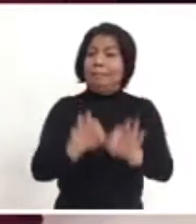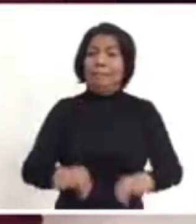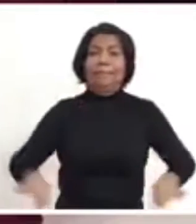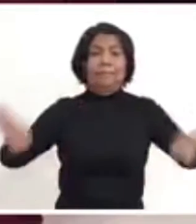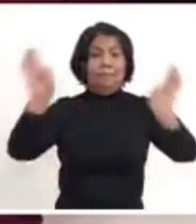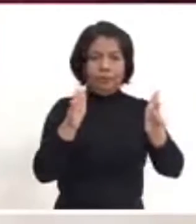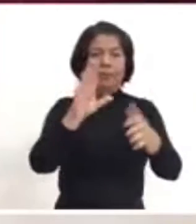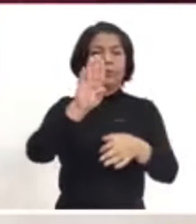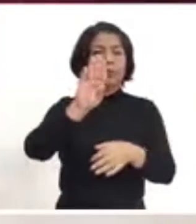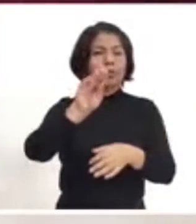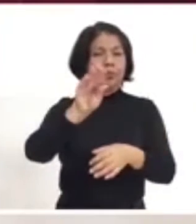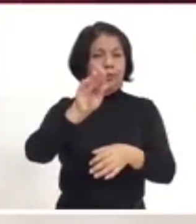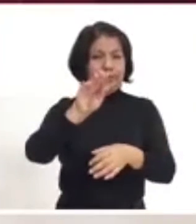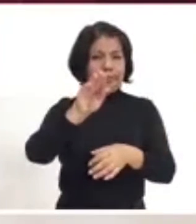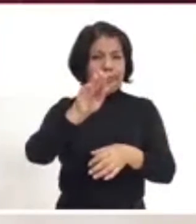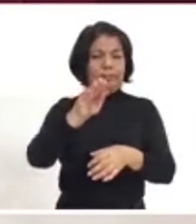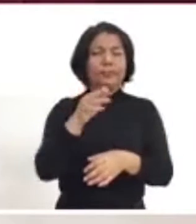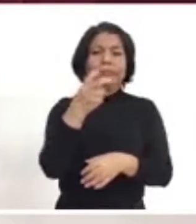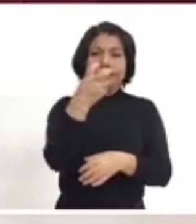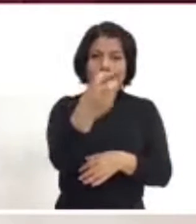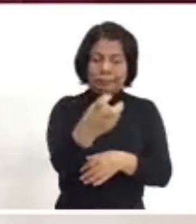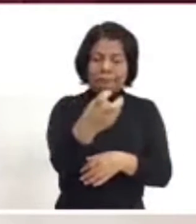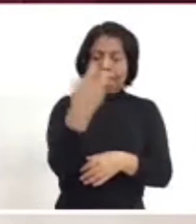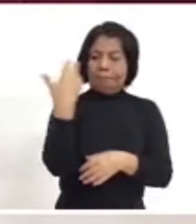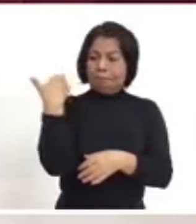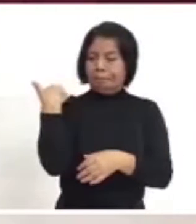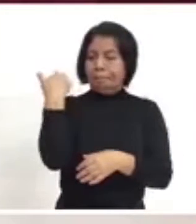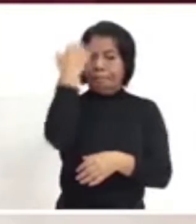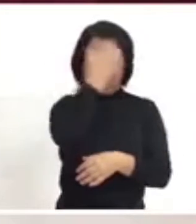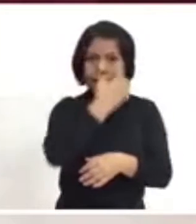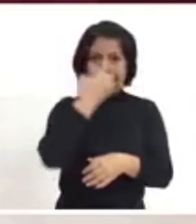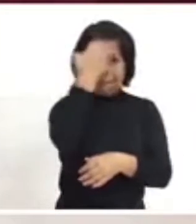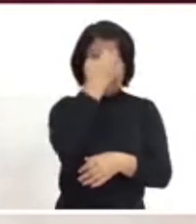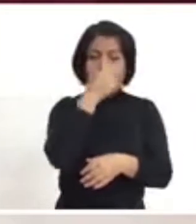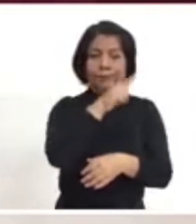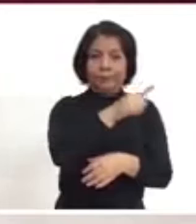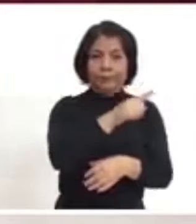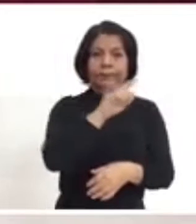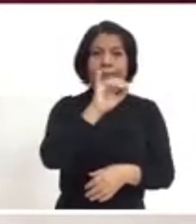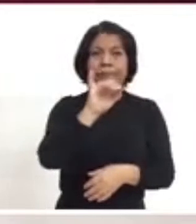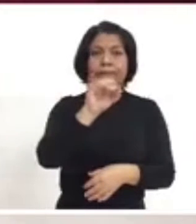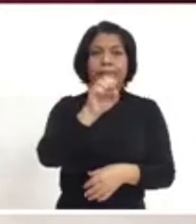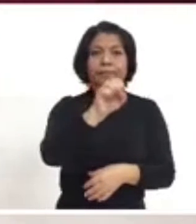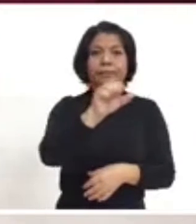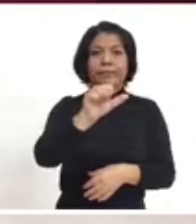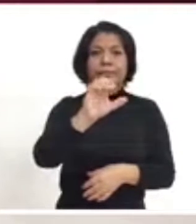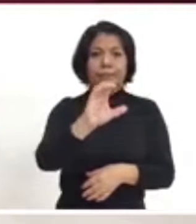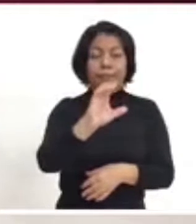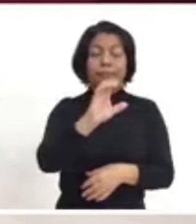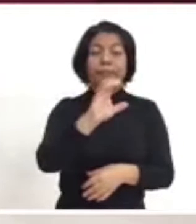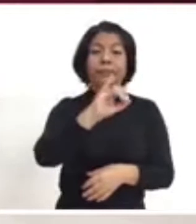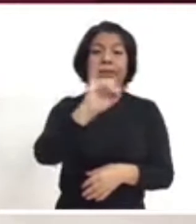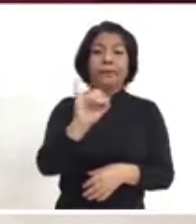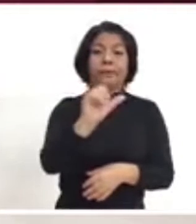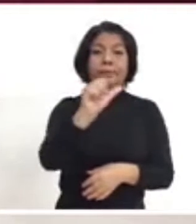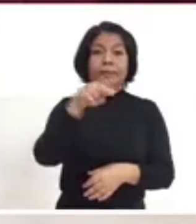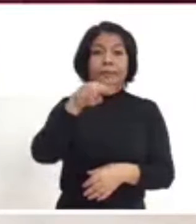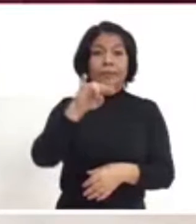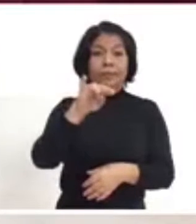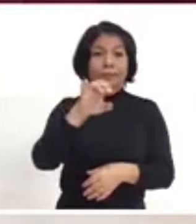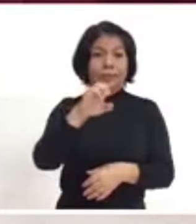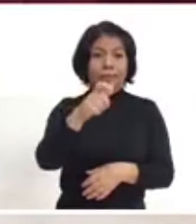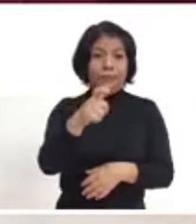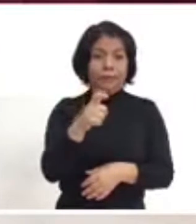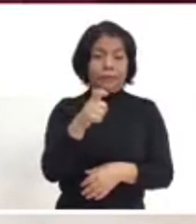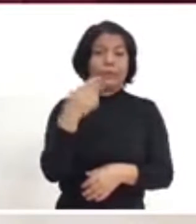por 90 días. Y toda vez que esta es la tercera ocasión en la que el ciudadano Isaac Yanix Alaniz, décimo primer regidor y presidente